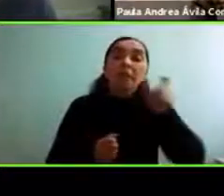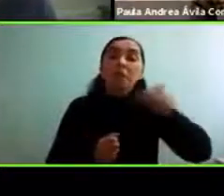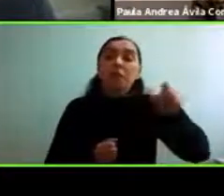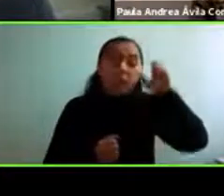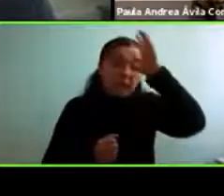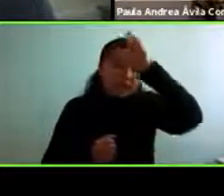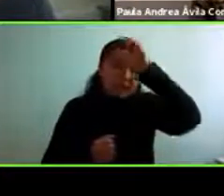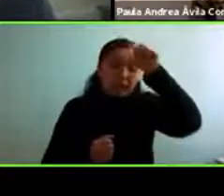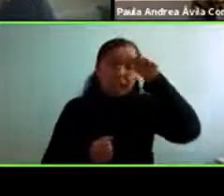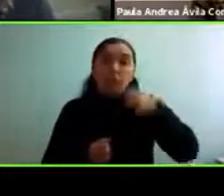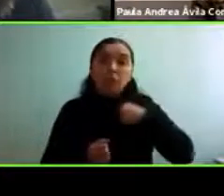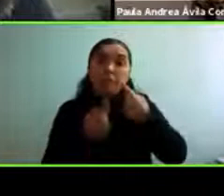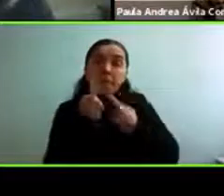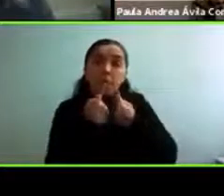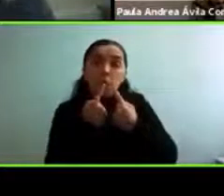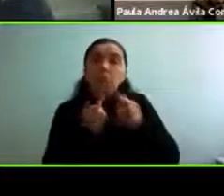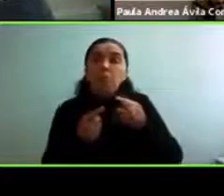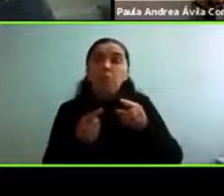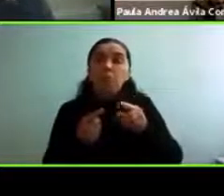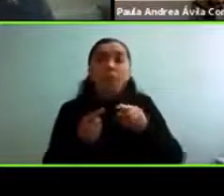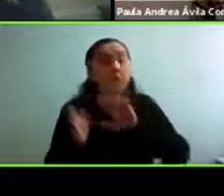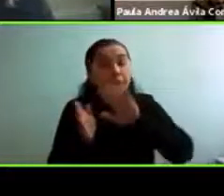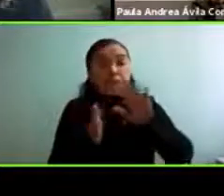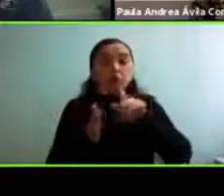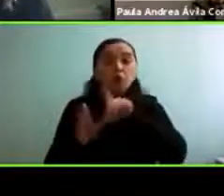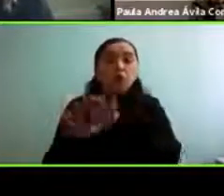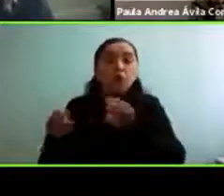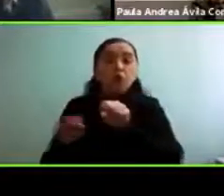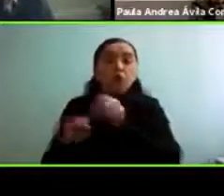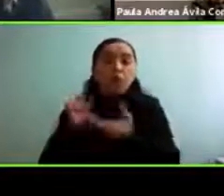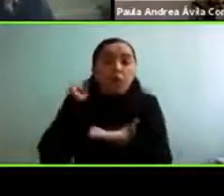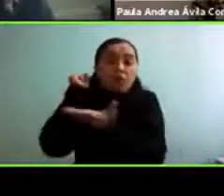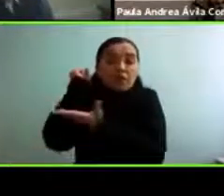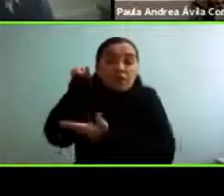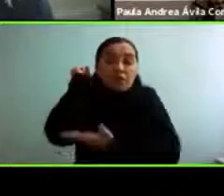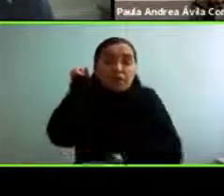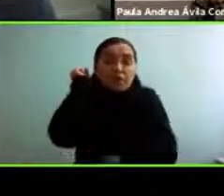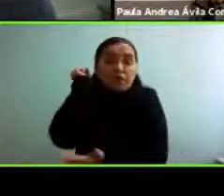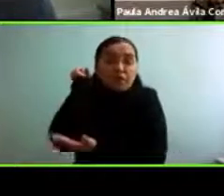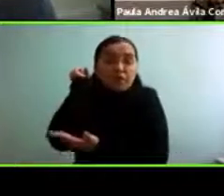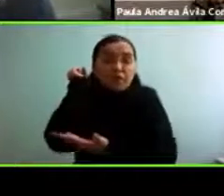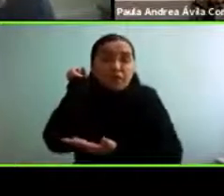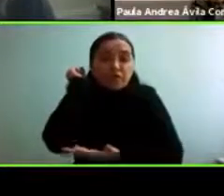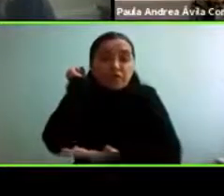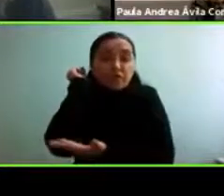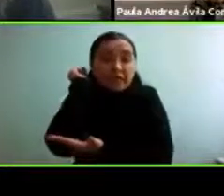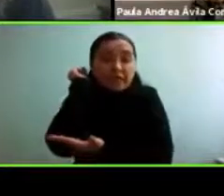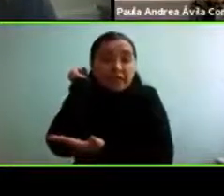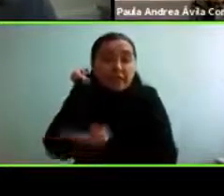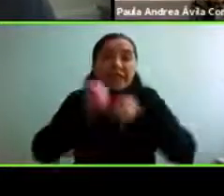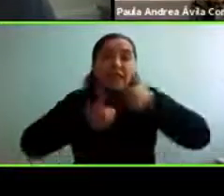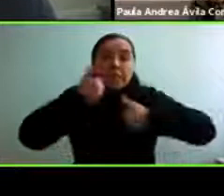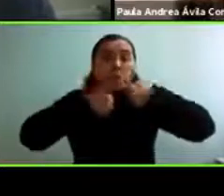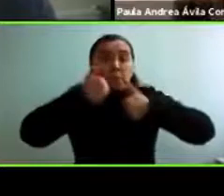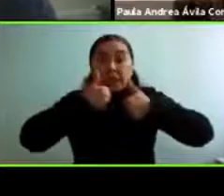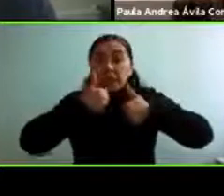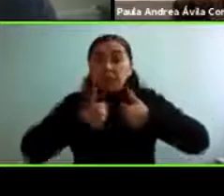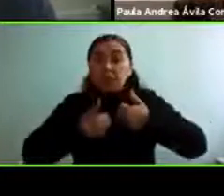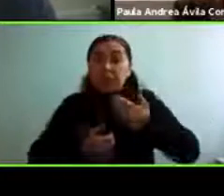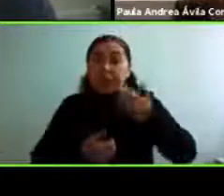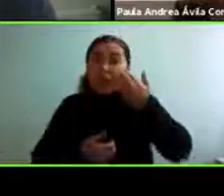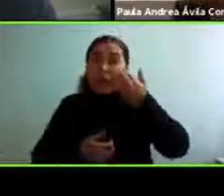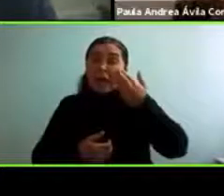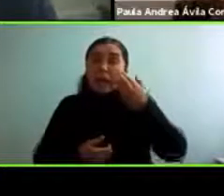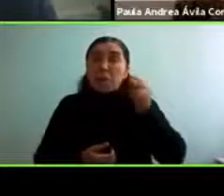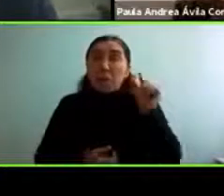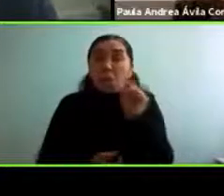absolutamente con lo que dijo Añezca la base de que los profesionales en general se interesen poco en